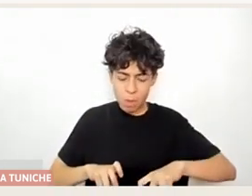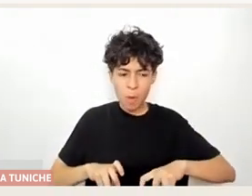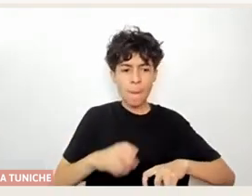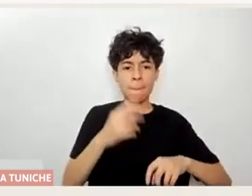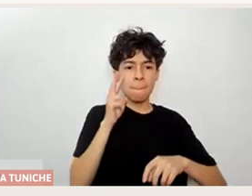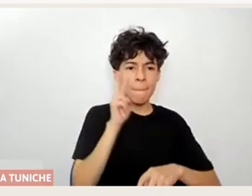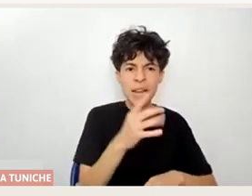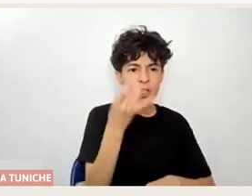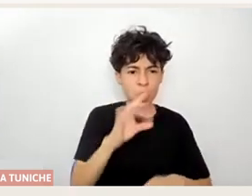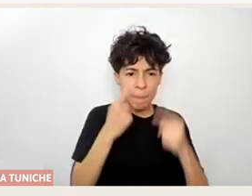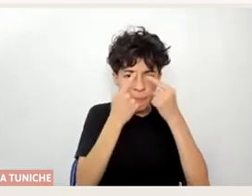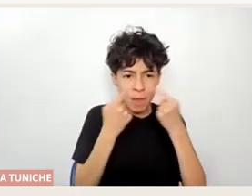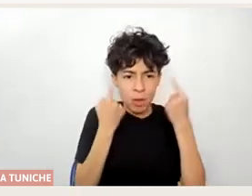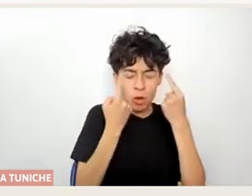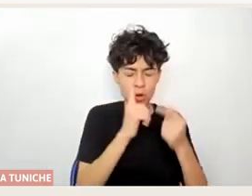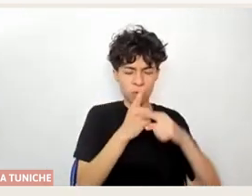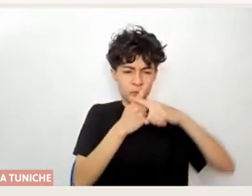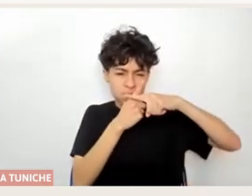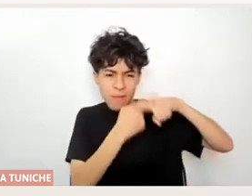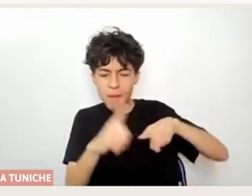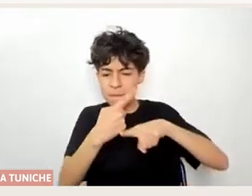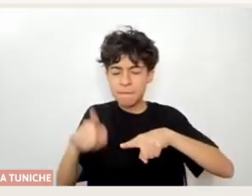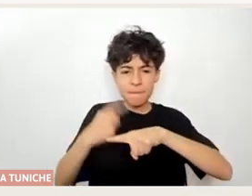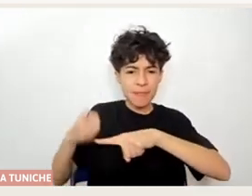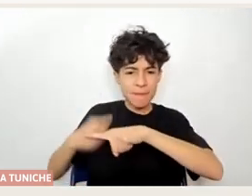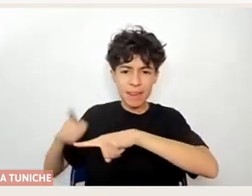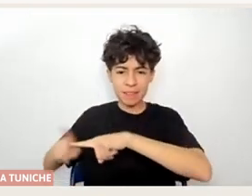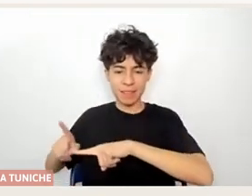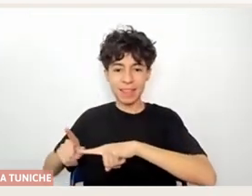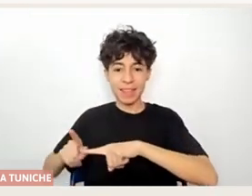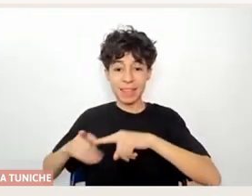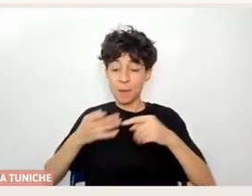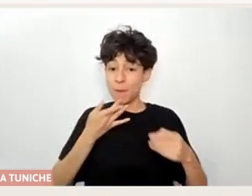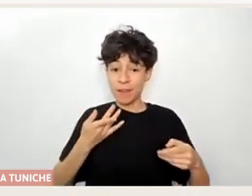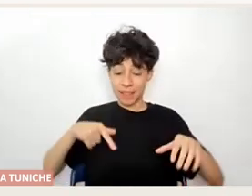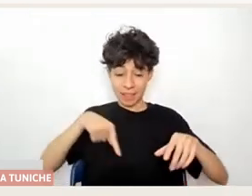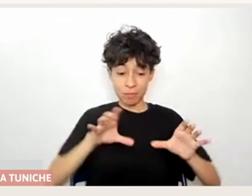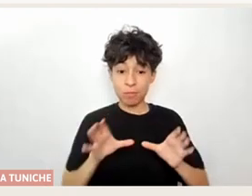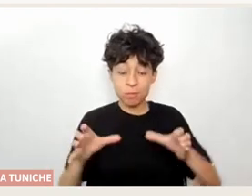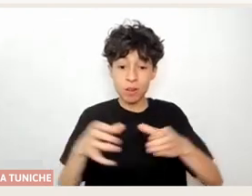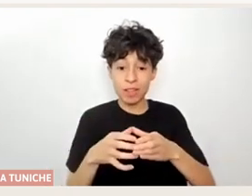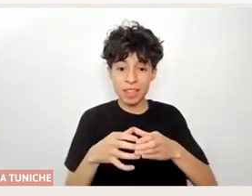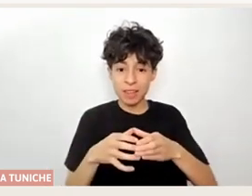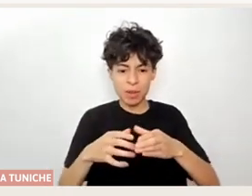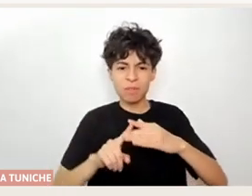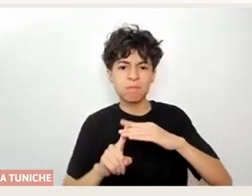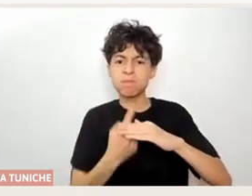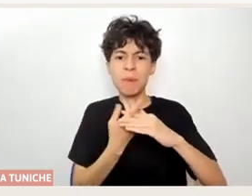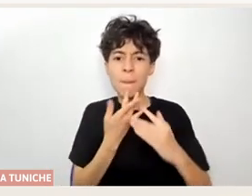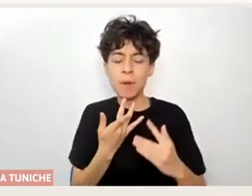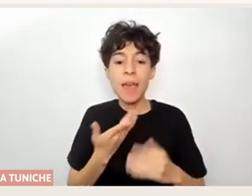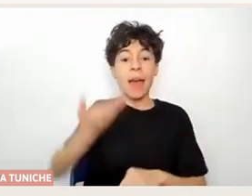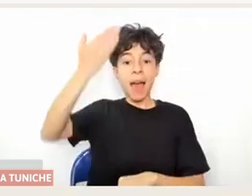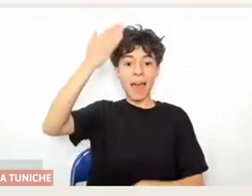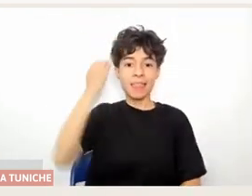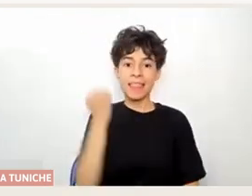es bonito. A siempre me gusta contar que nuestro proyecto como tal, nuestro colectivo, nace también desde un fracaso, desde el error, porque